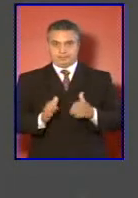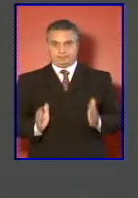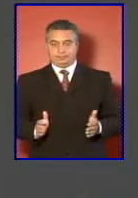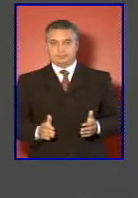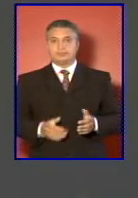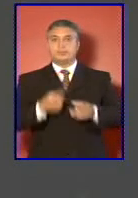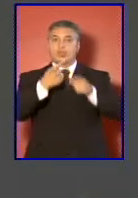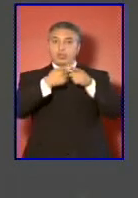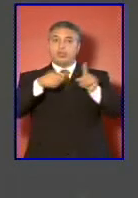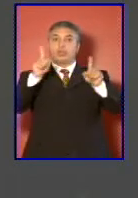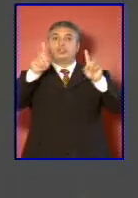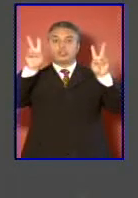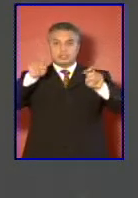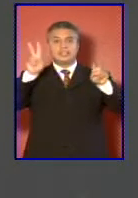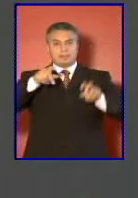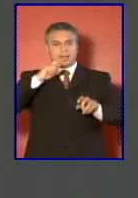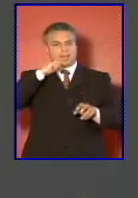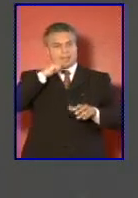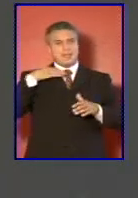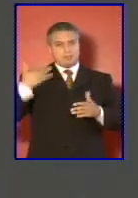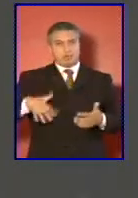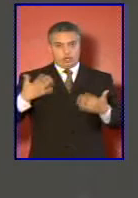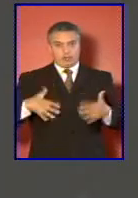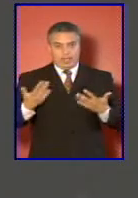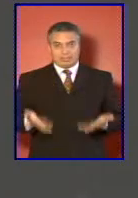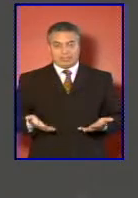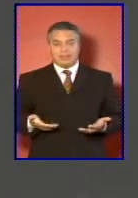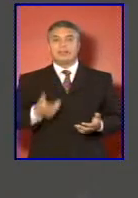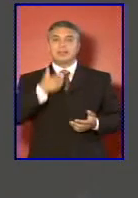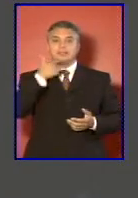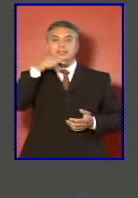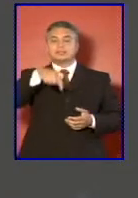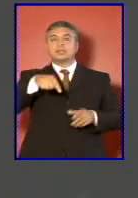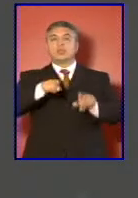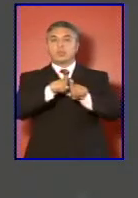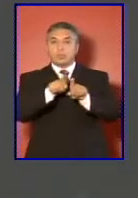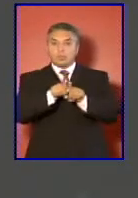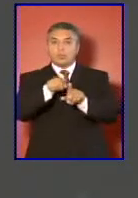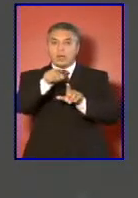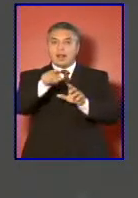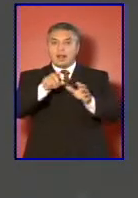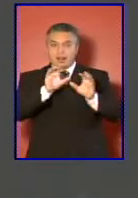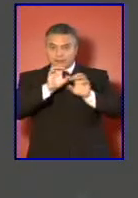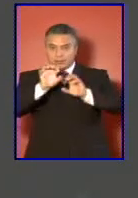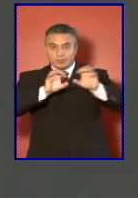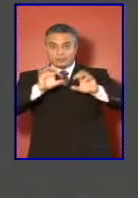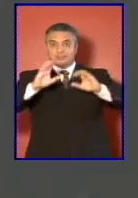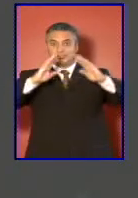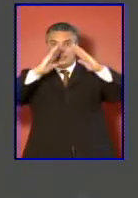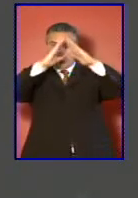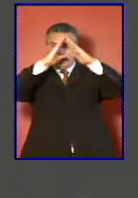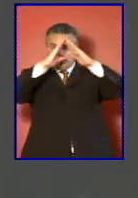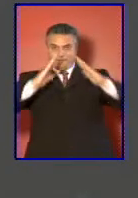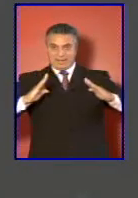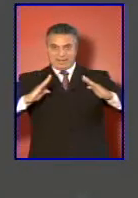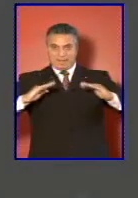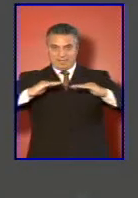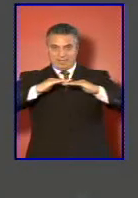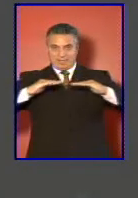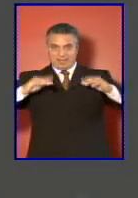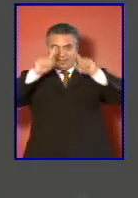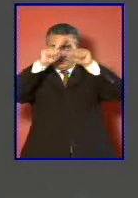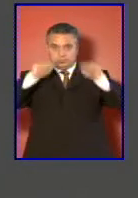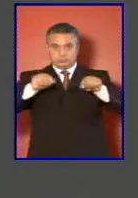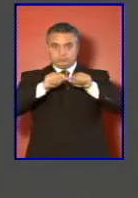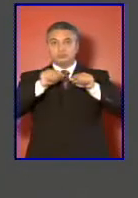Otro aspecto significativo es la regulación de la estructura piramidal a través de un sistema